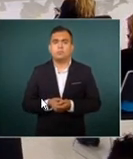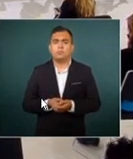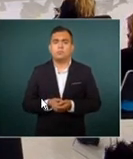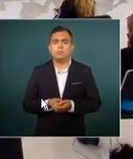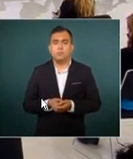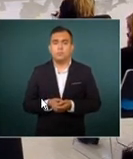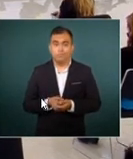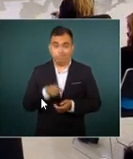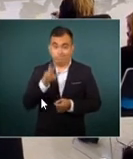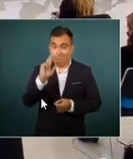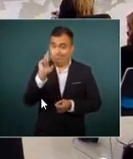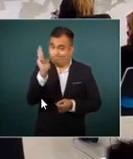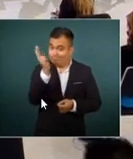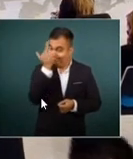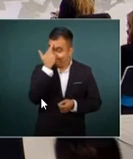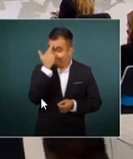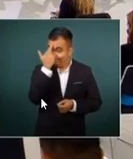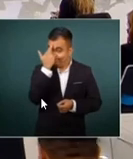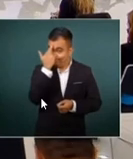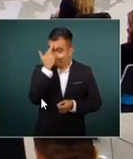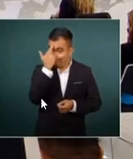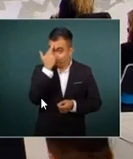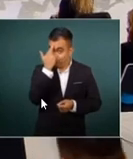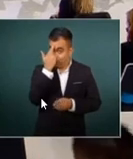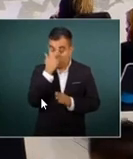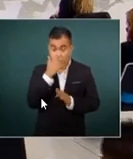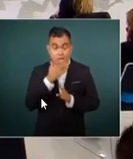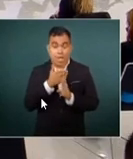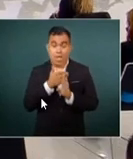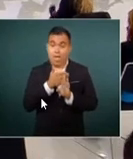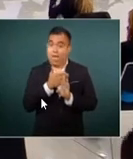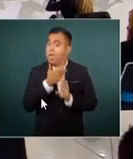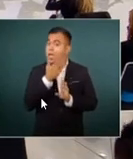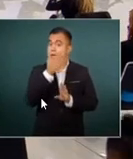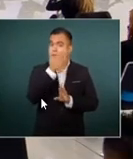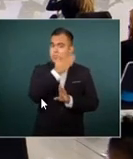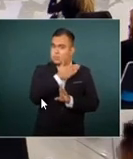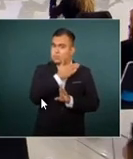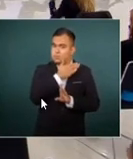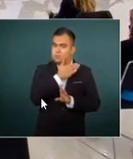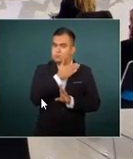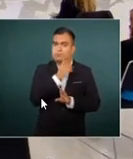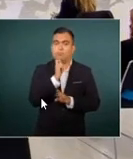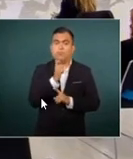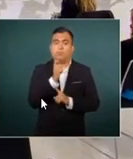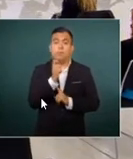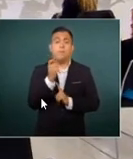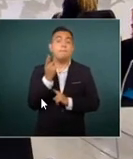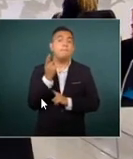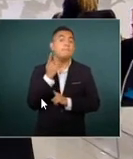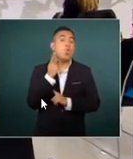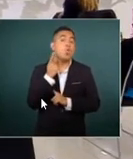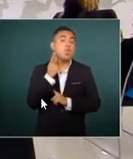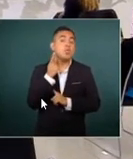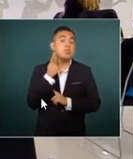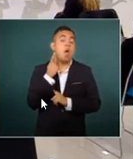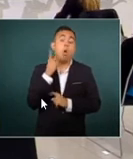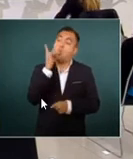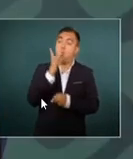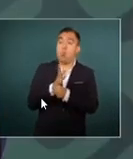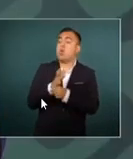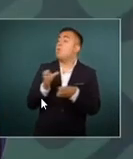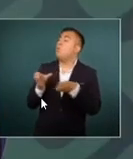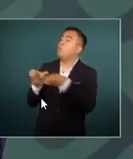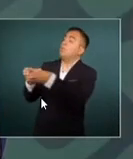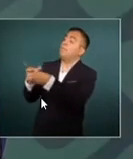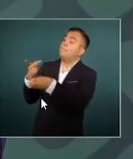2021 del cual ya hicimos un video anteriormente a este aquí en su canal Miki Noticias un video así bien dedicado a este